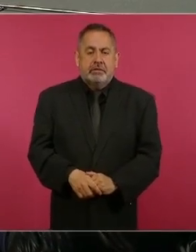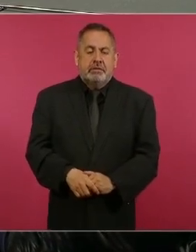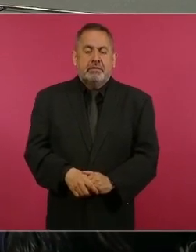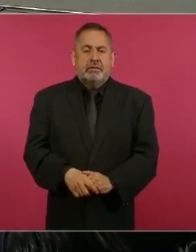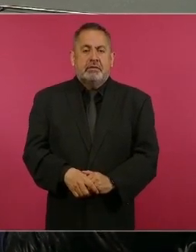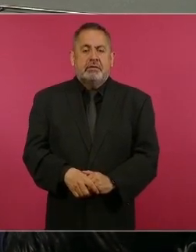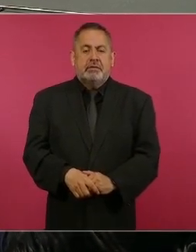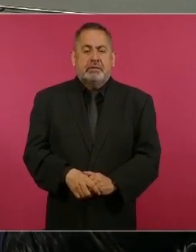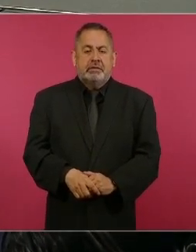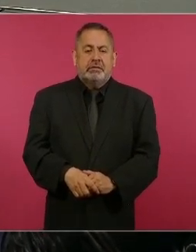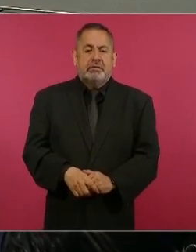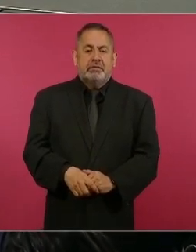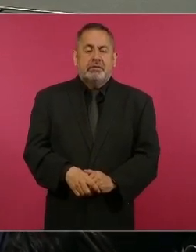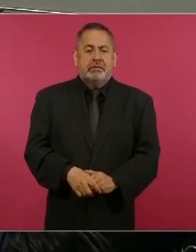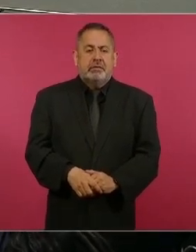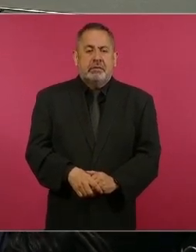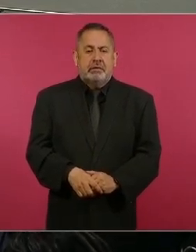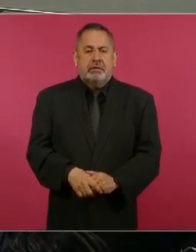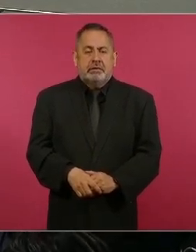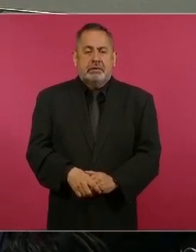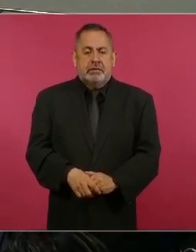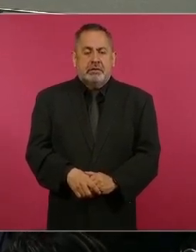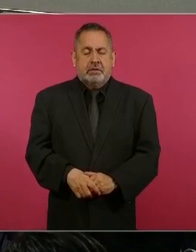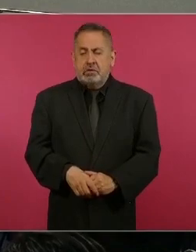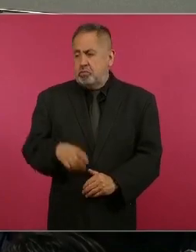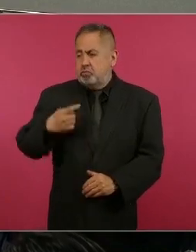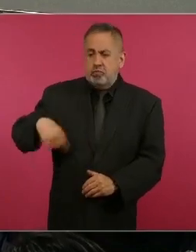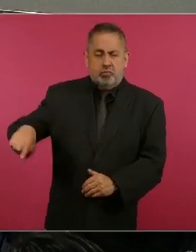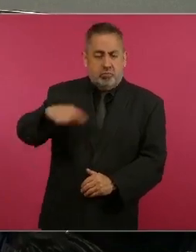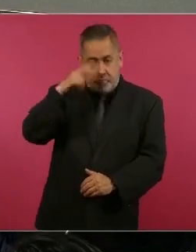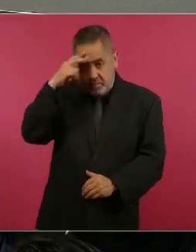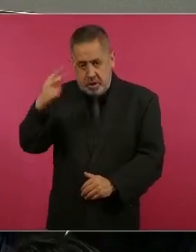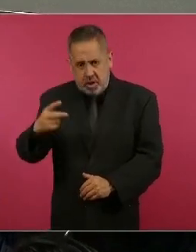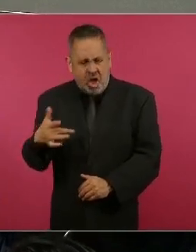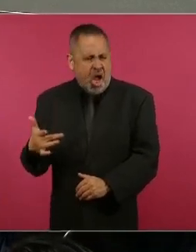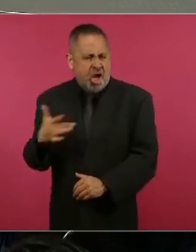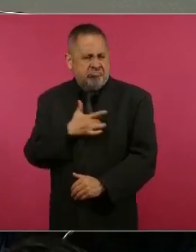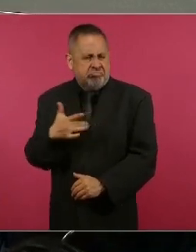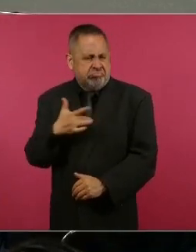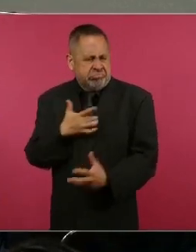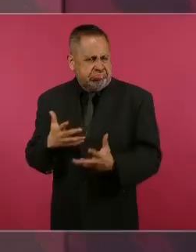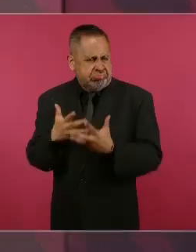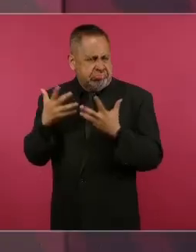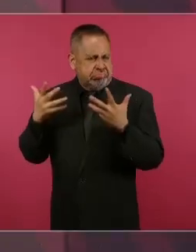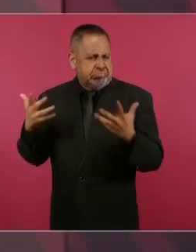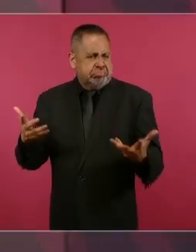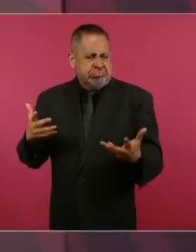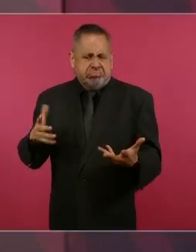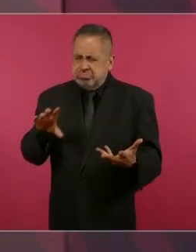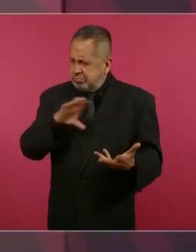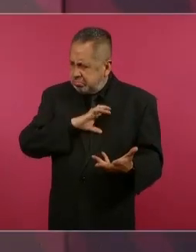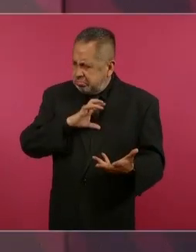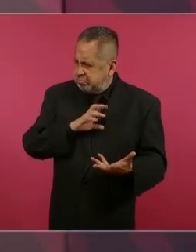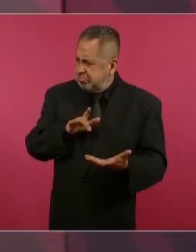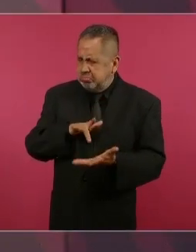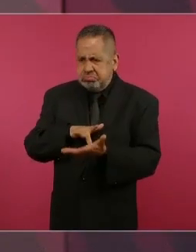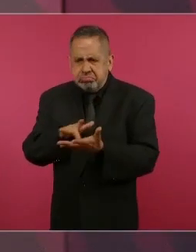hermanos, de buen corazón, muy fraternos,